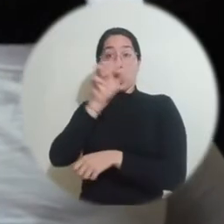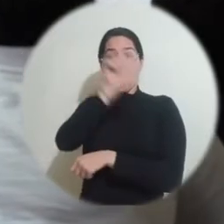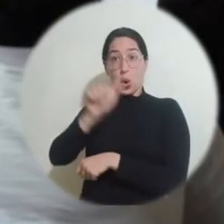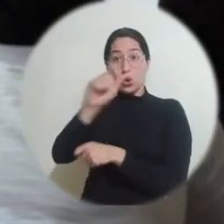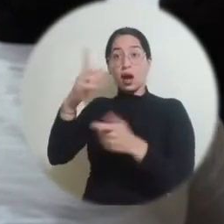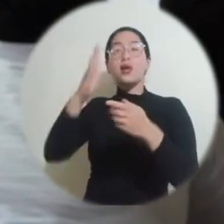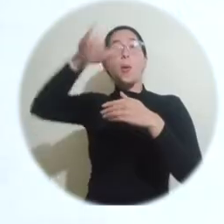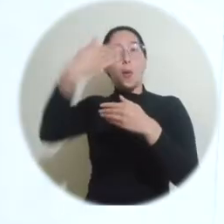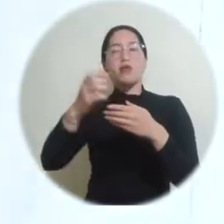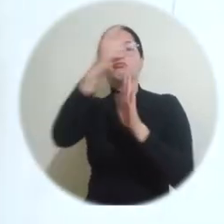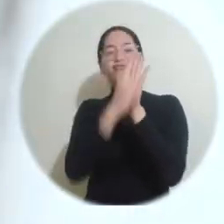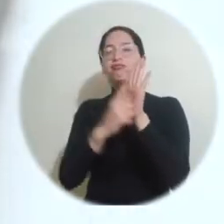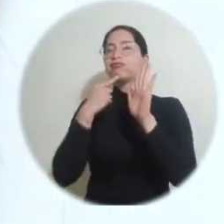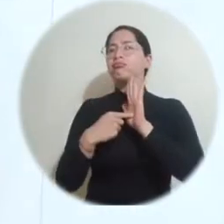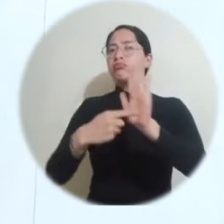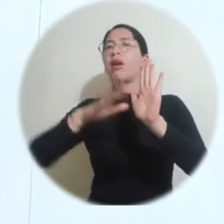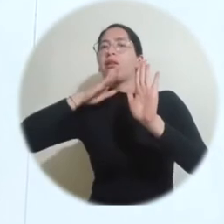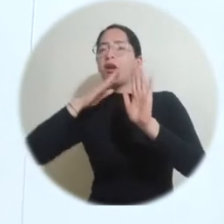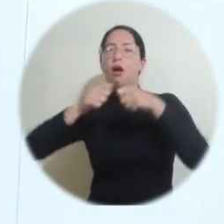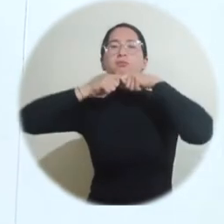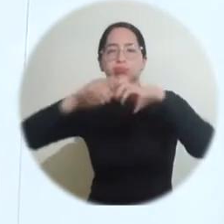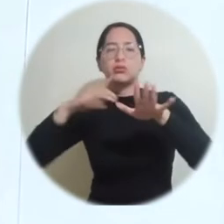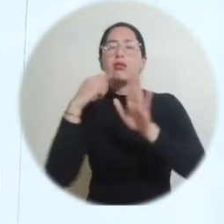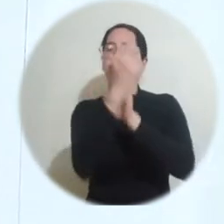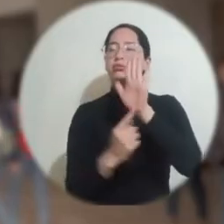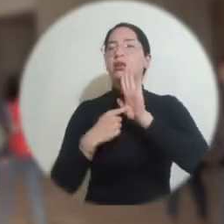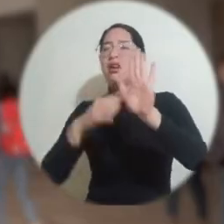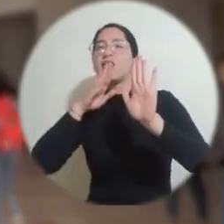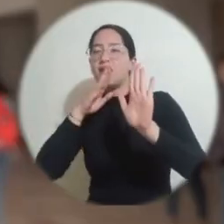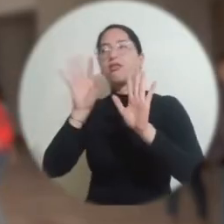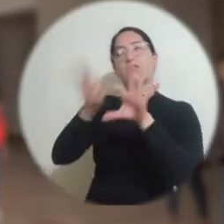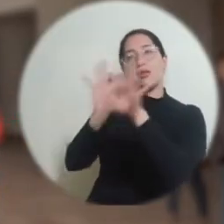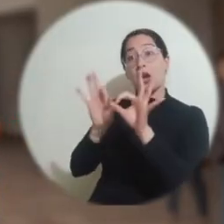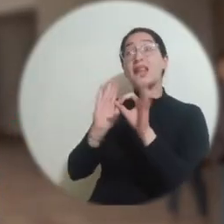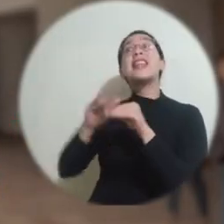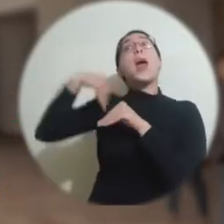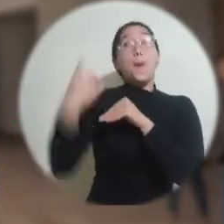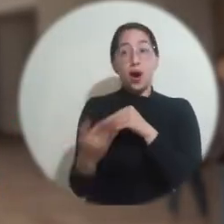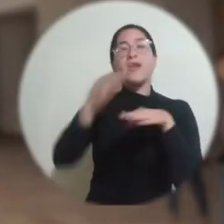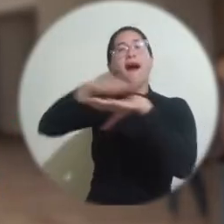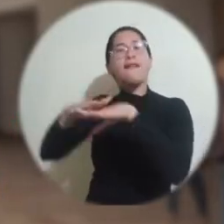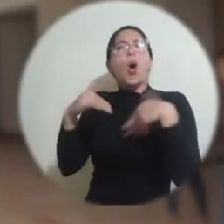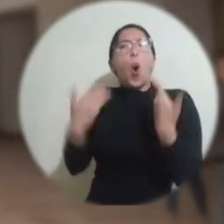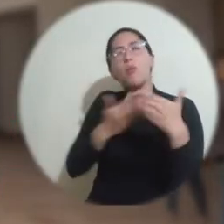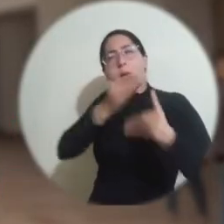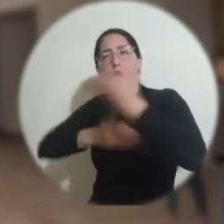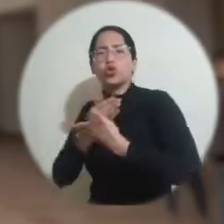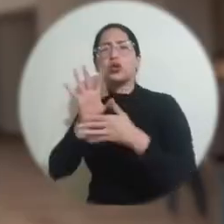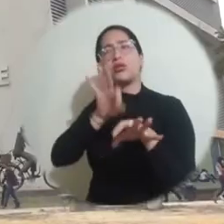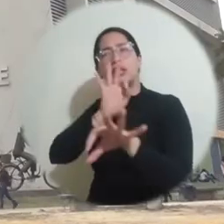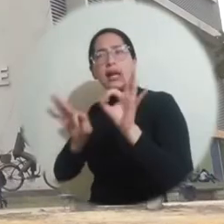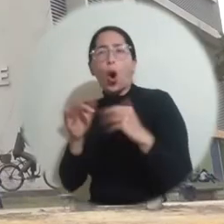El 8 de agosto de 2022 se publicará la lista de aspirantes que superaron la etapa de inscripción y preselección. Posteriormente se